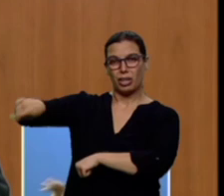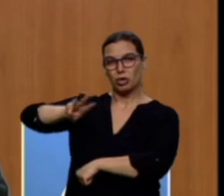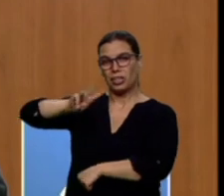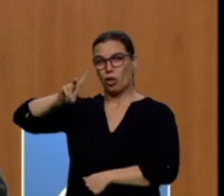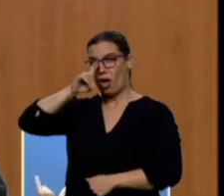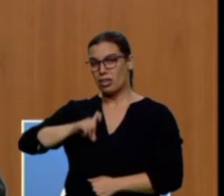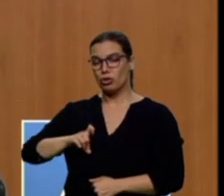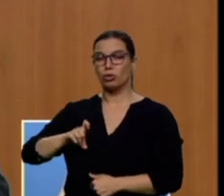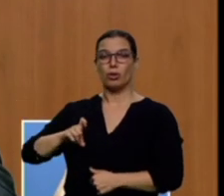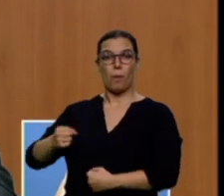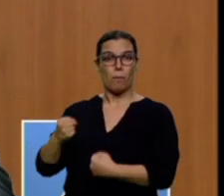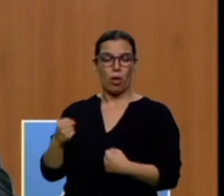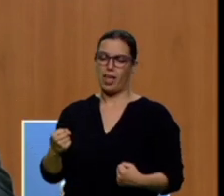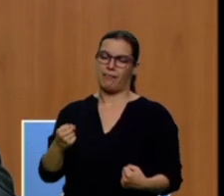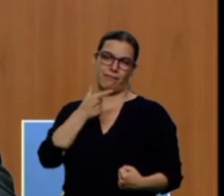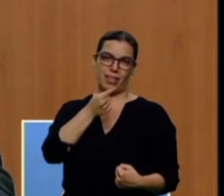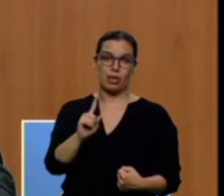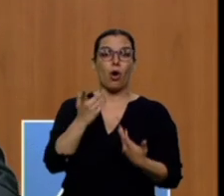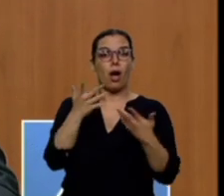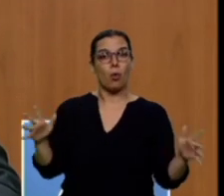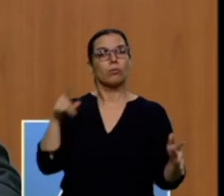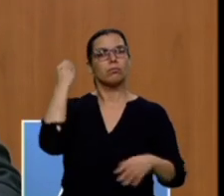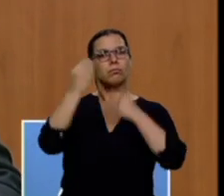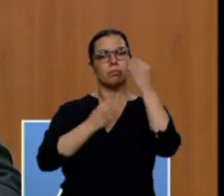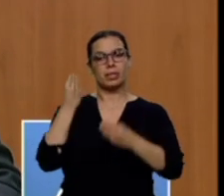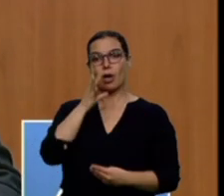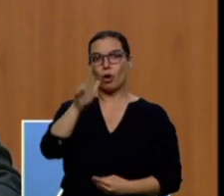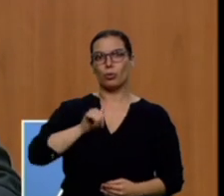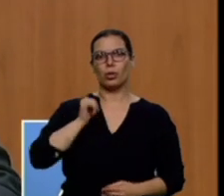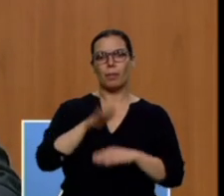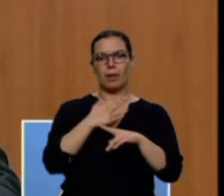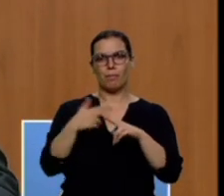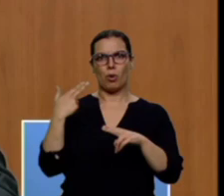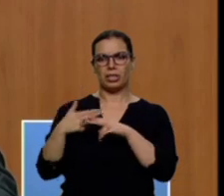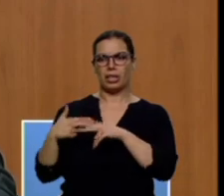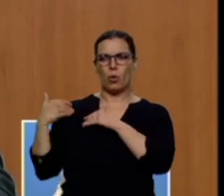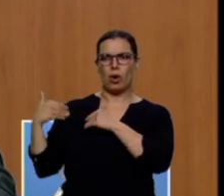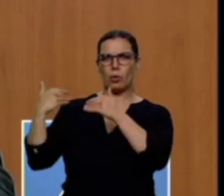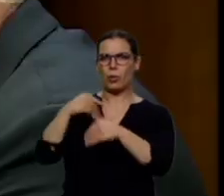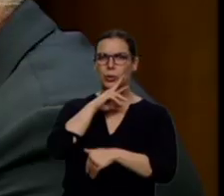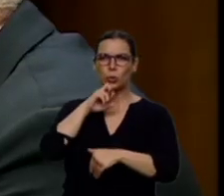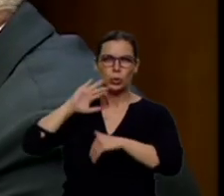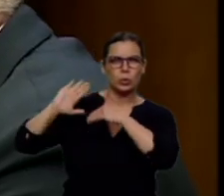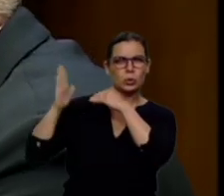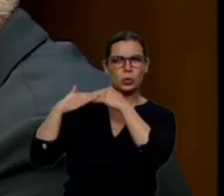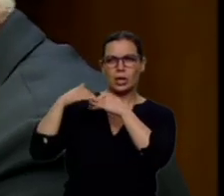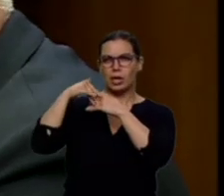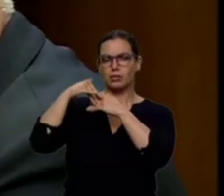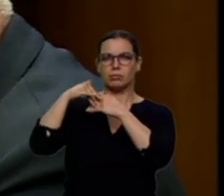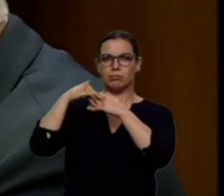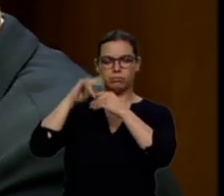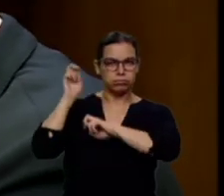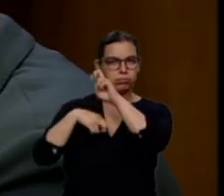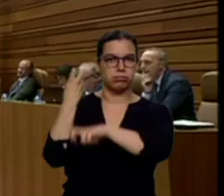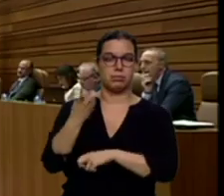Creemos que esta es una oportunidad para acabar con una política que ha sido esencialmente conservadora durante estos años. Algo que ha asegurado